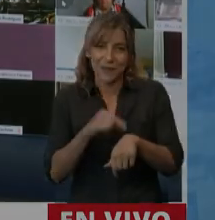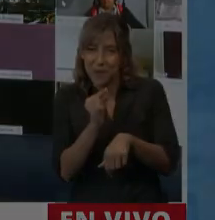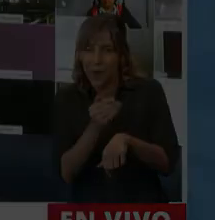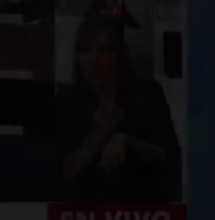en el tiempo.